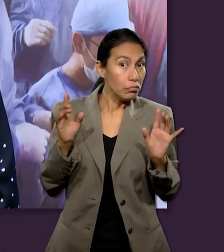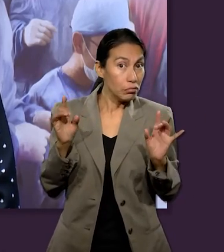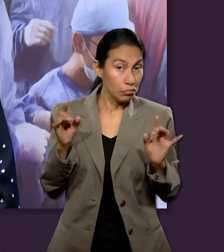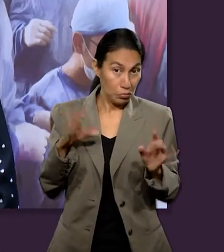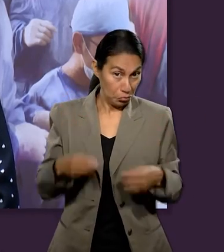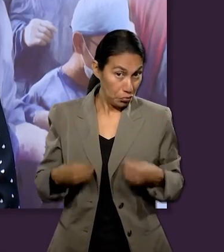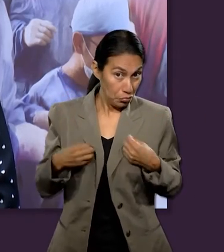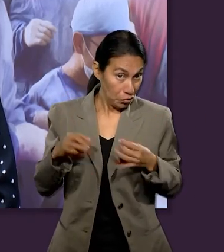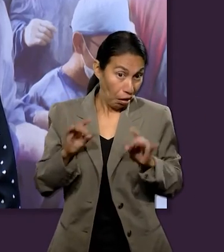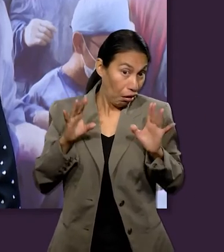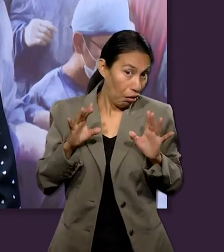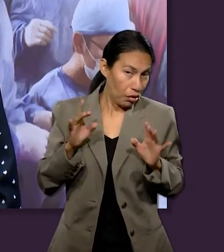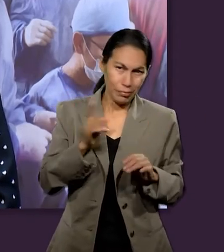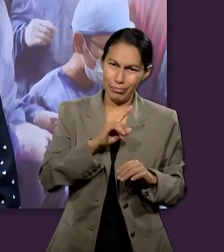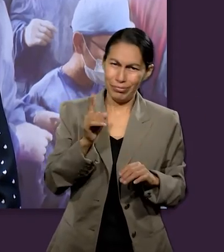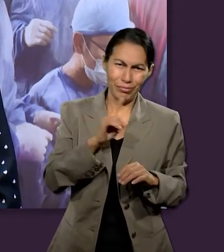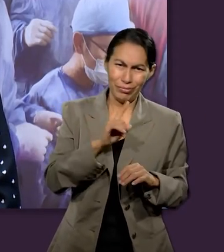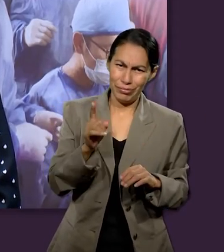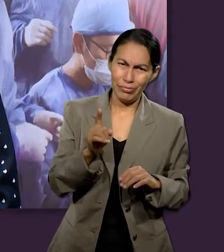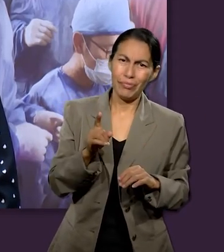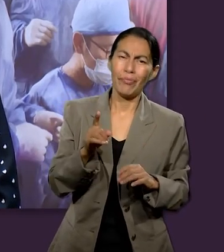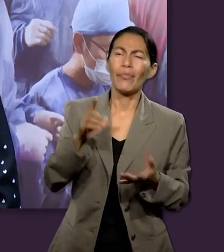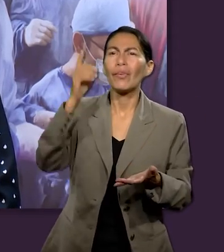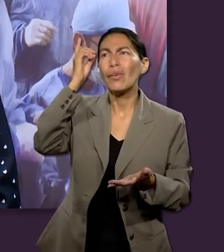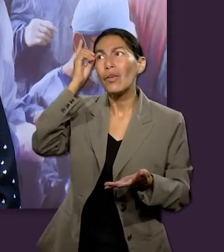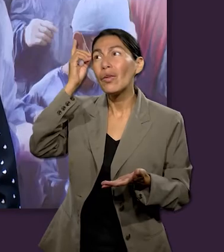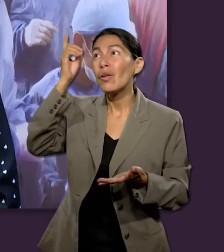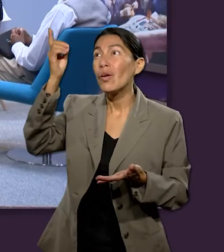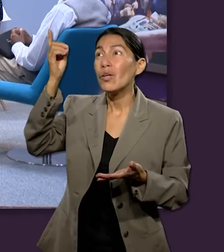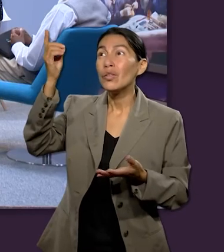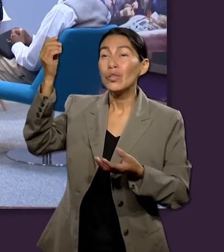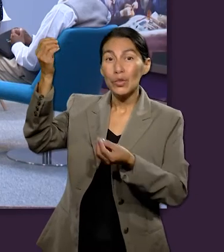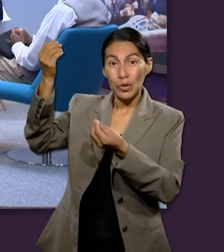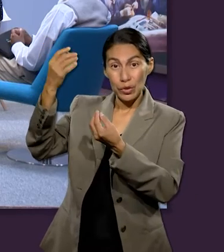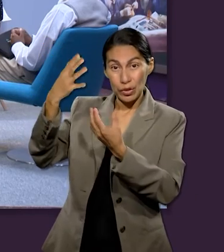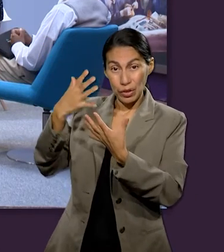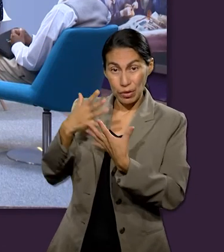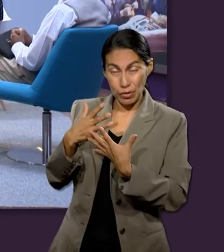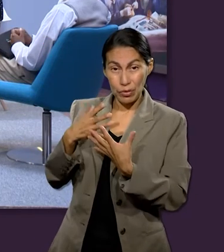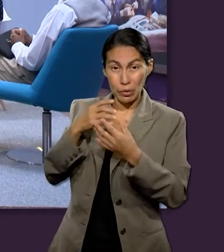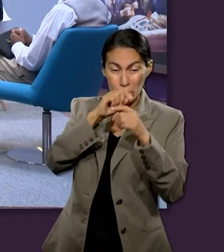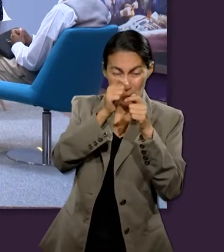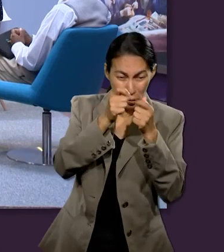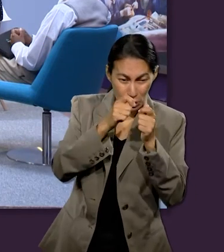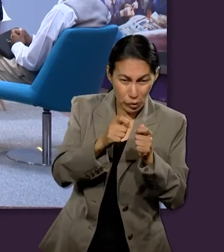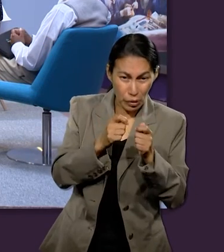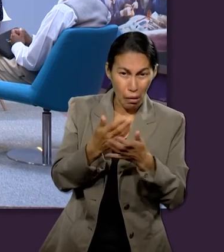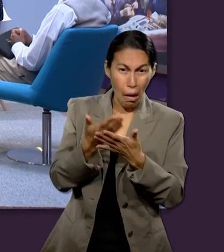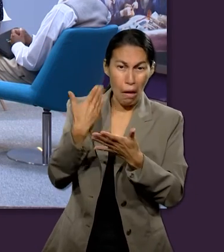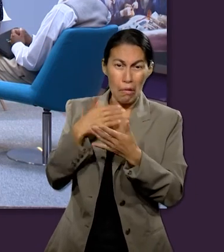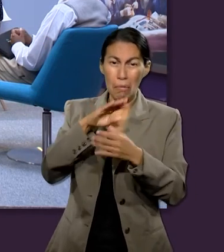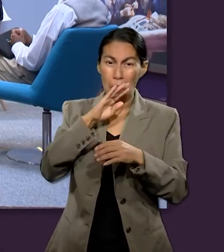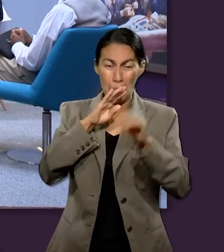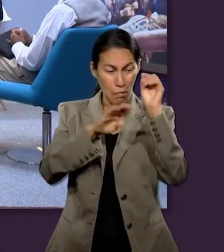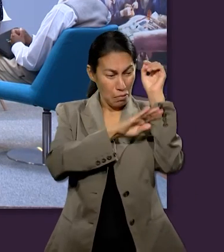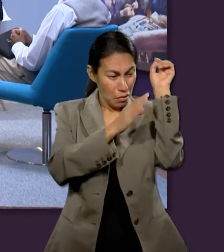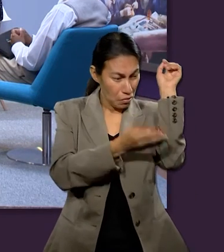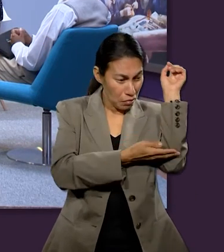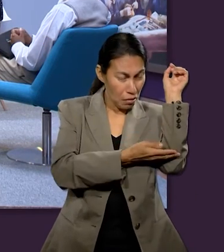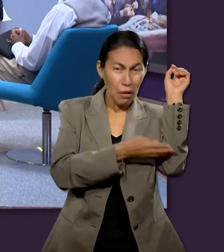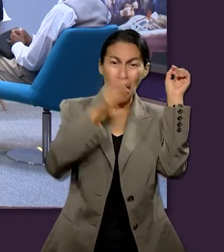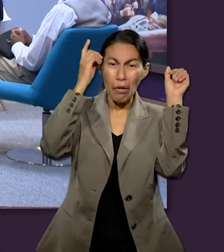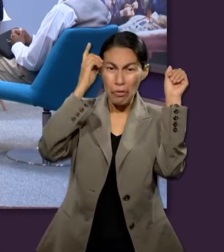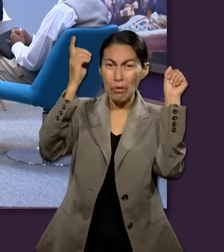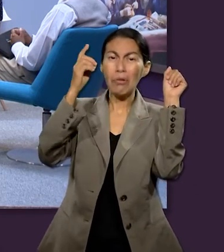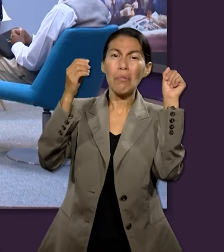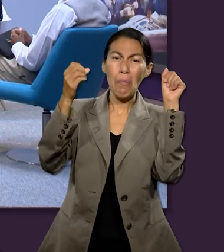somos producto de la casualidad desde el mismo momento de nuestra concepción Dios tenía un plan